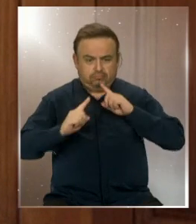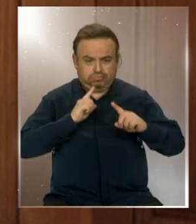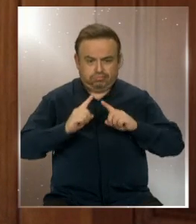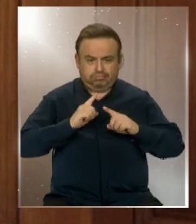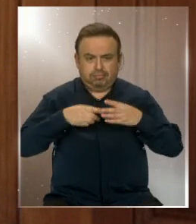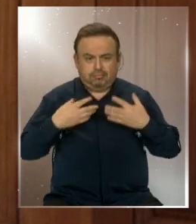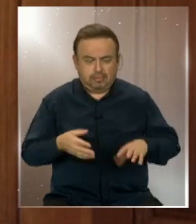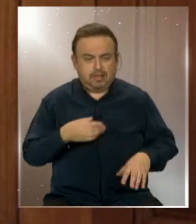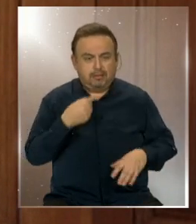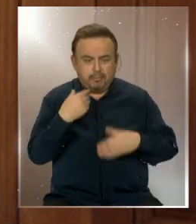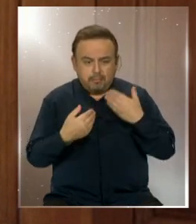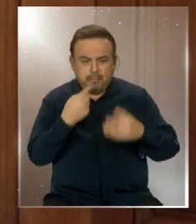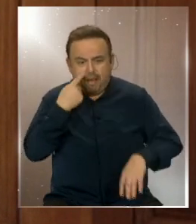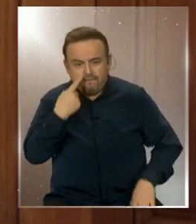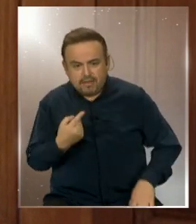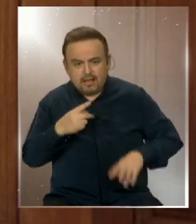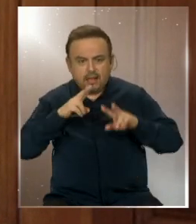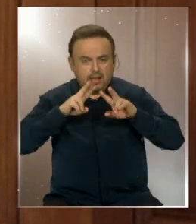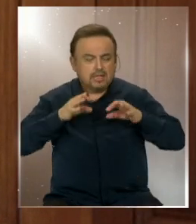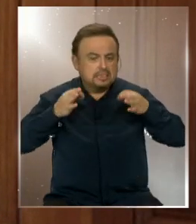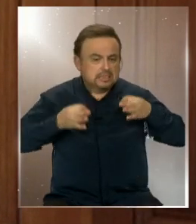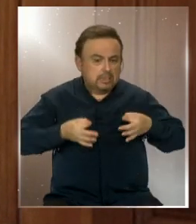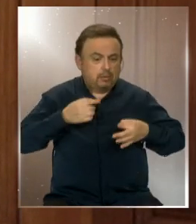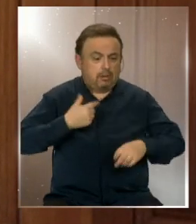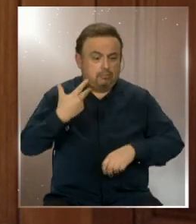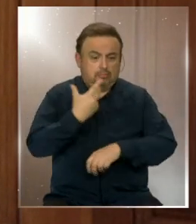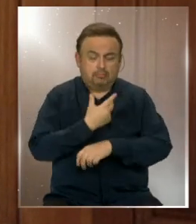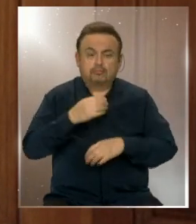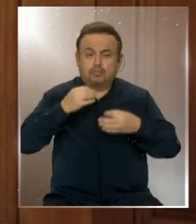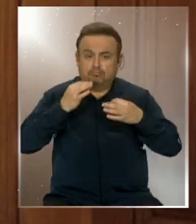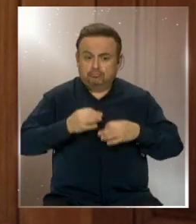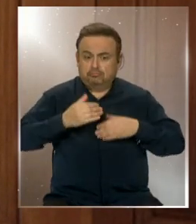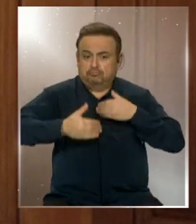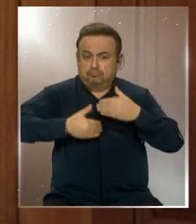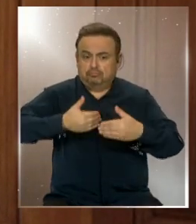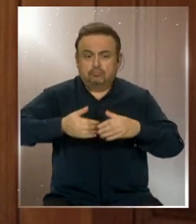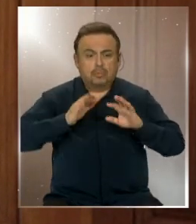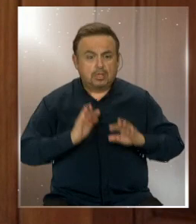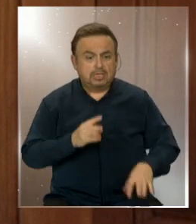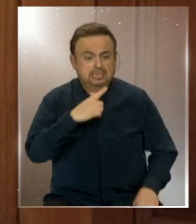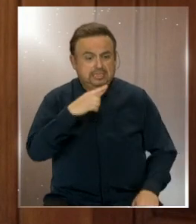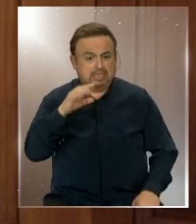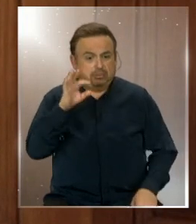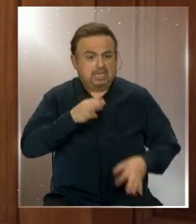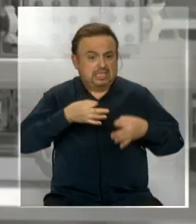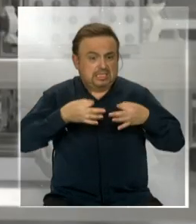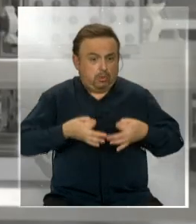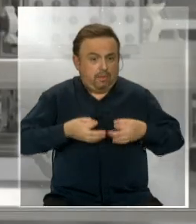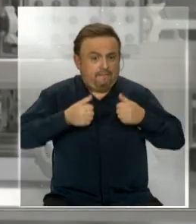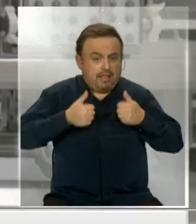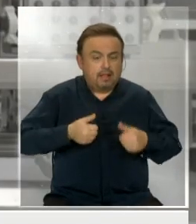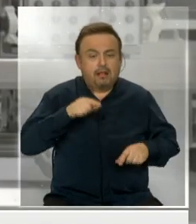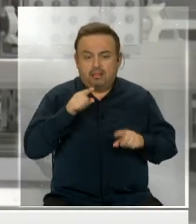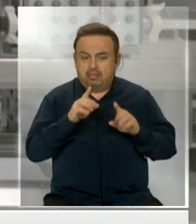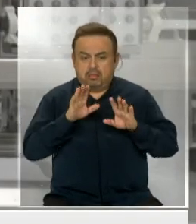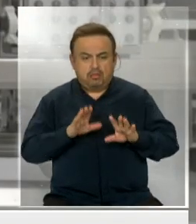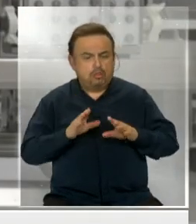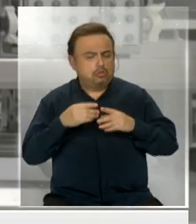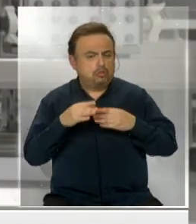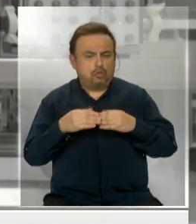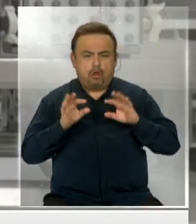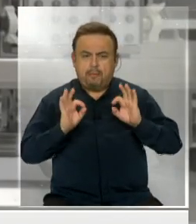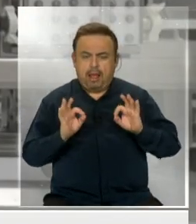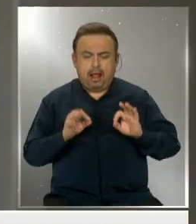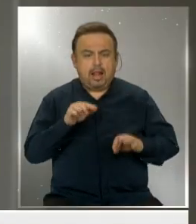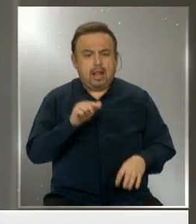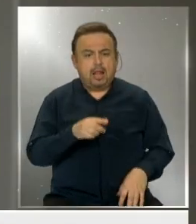clínicos en fase 3. Tenemos que asegurarnos que estas vacunas funcionen y que funcionen lo suficientemente bien. Este tipo de ensayos se